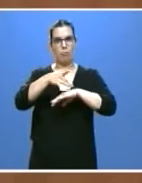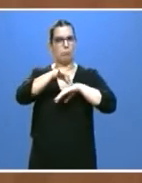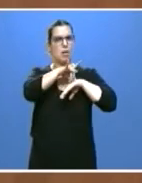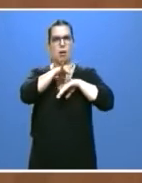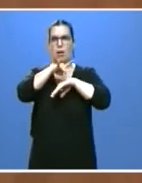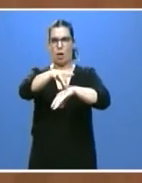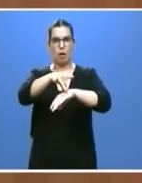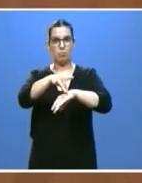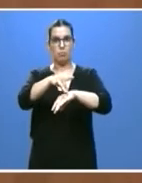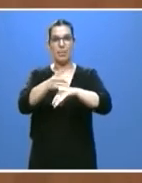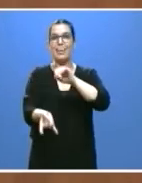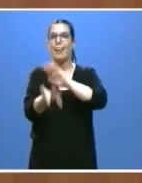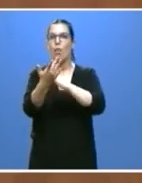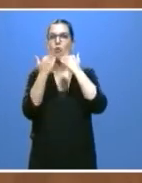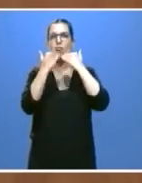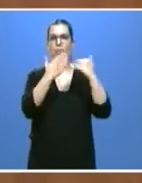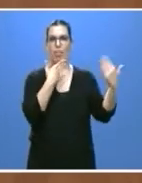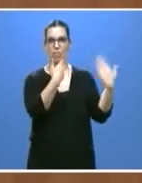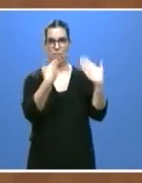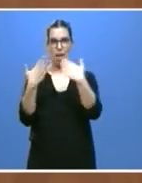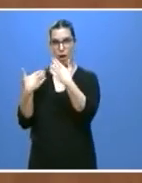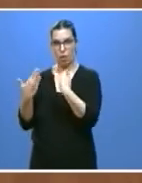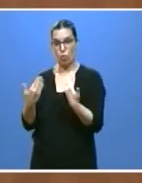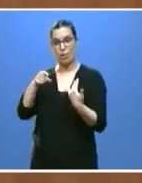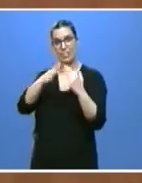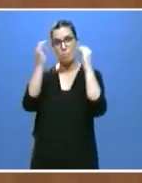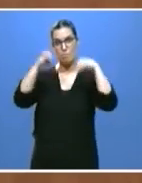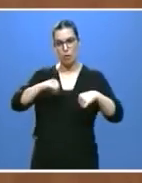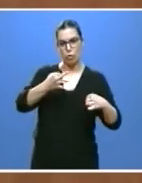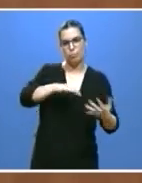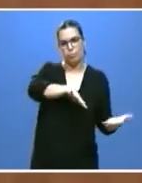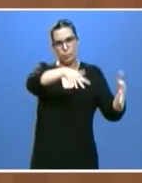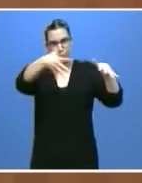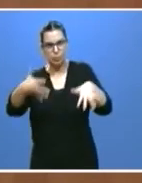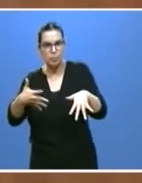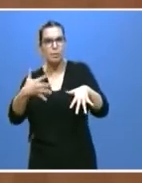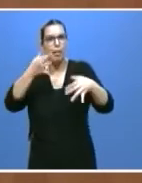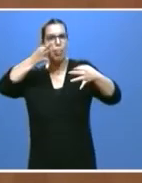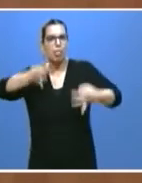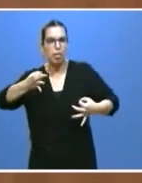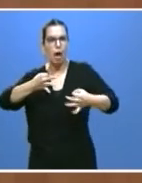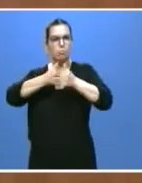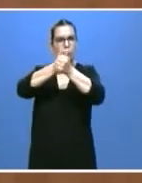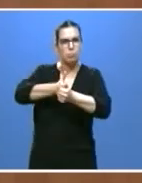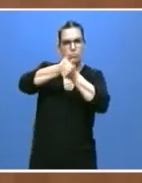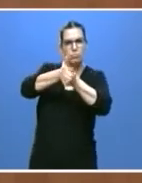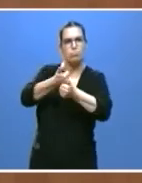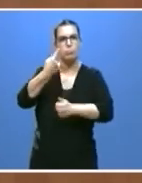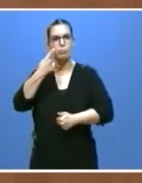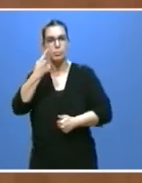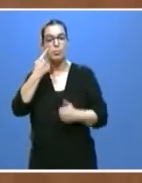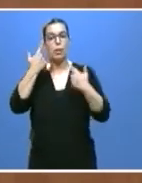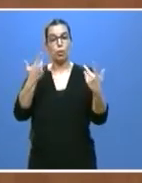partir del diálogo un pacto que debemos desarrollar seguir y evaluar a este respecto quiero